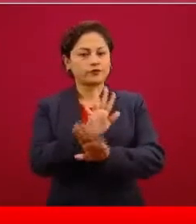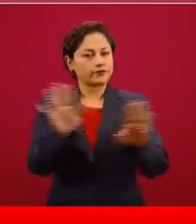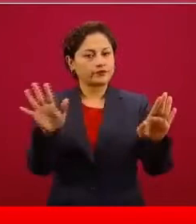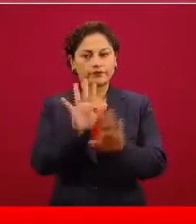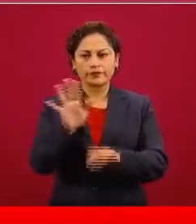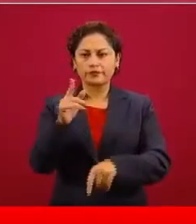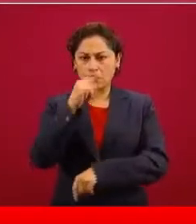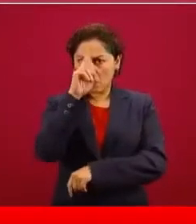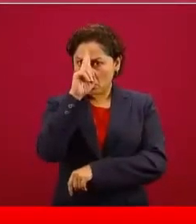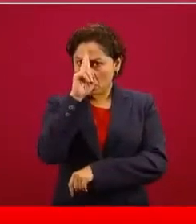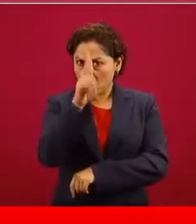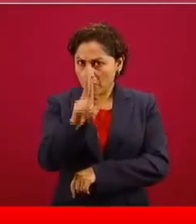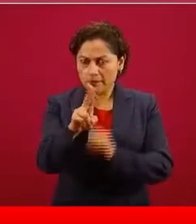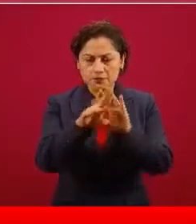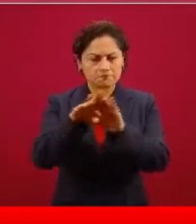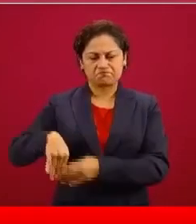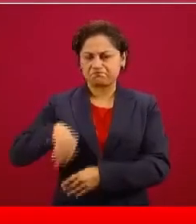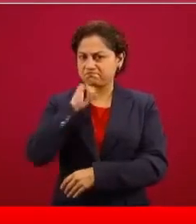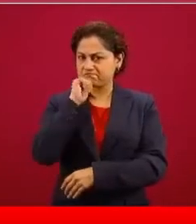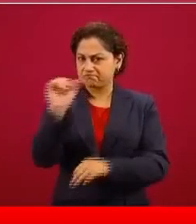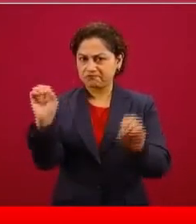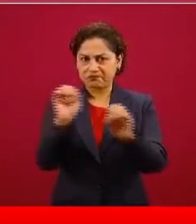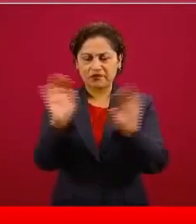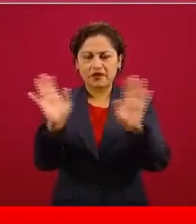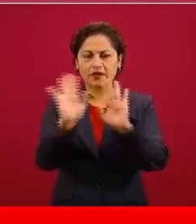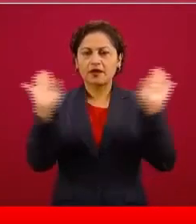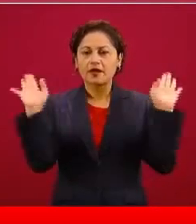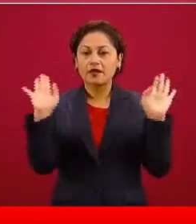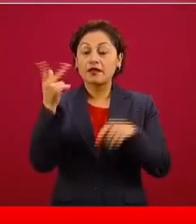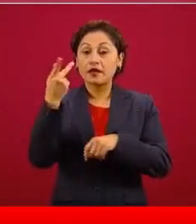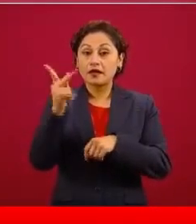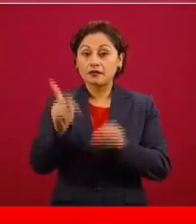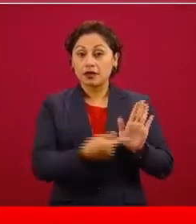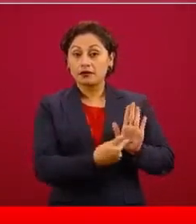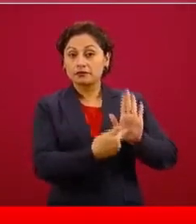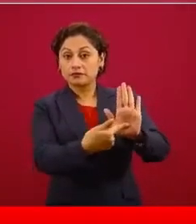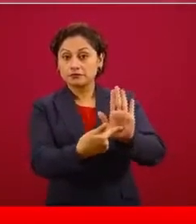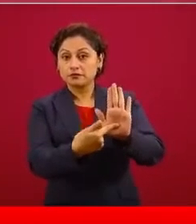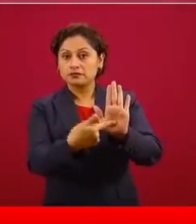prohibir, pero sí hay que debatir todo esto.